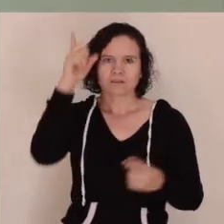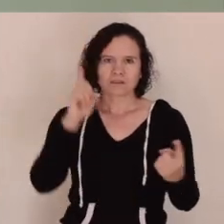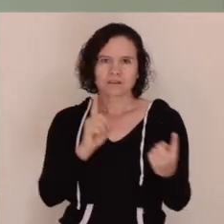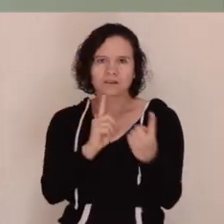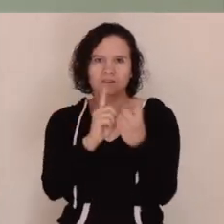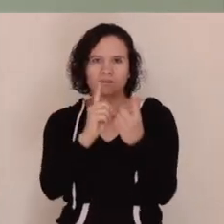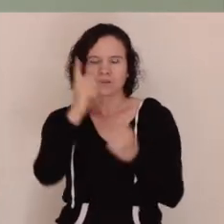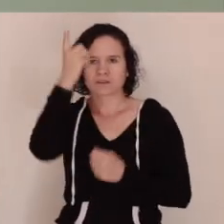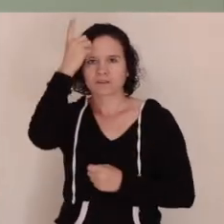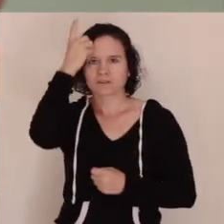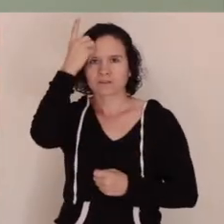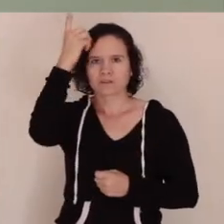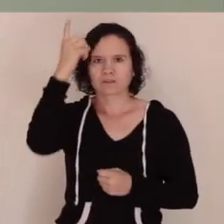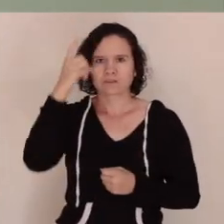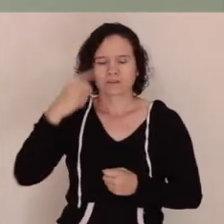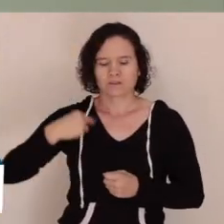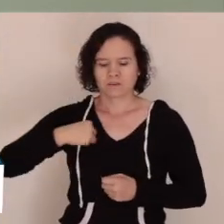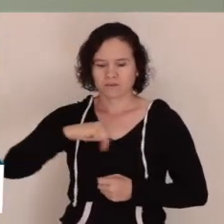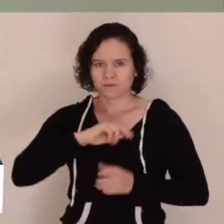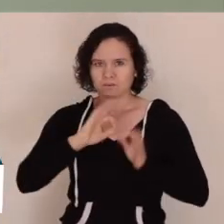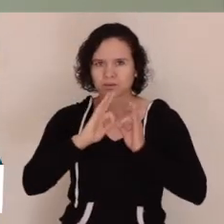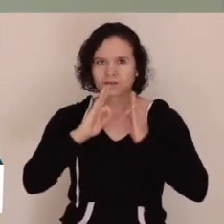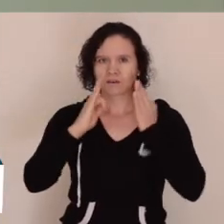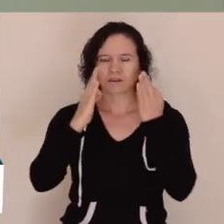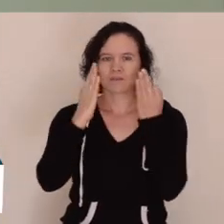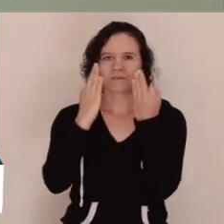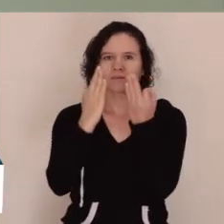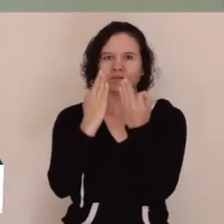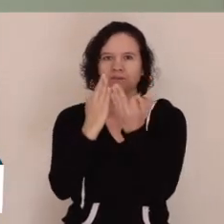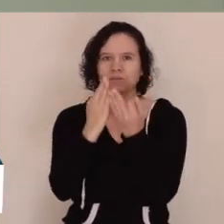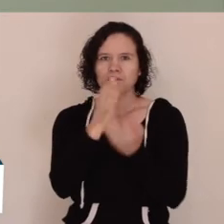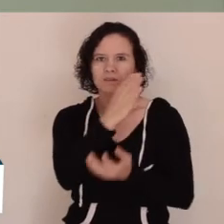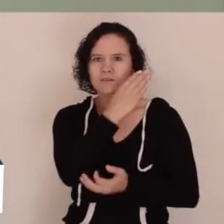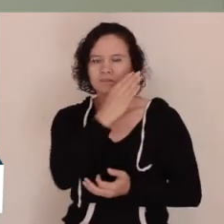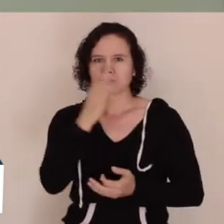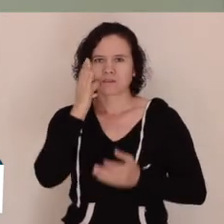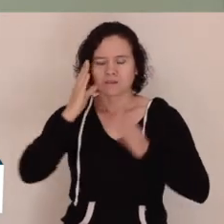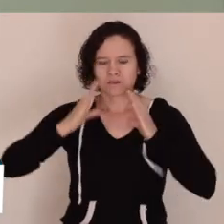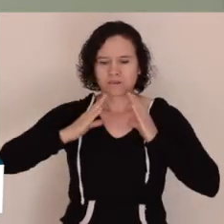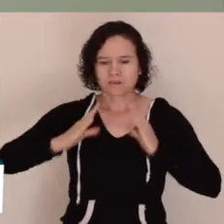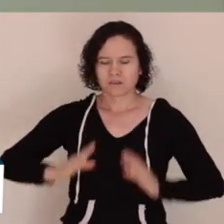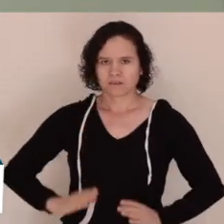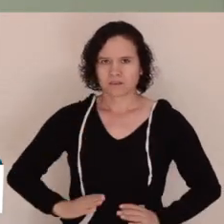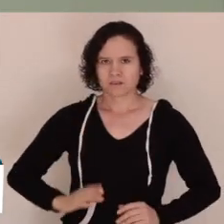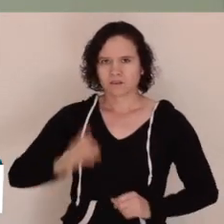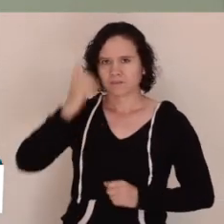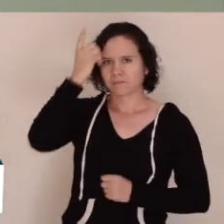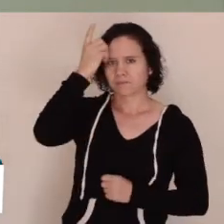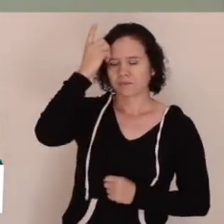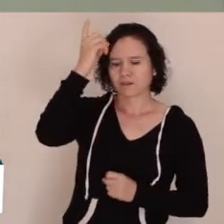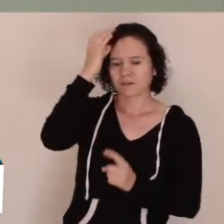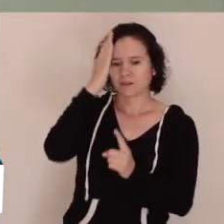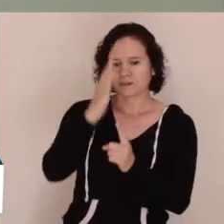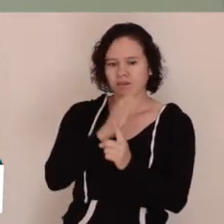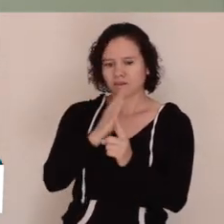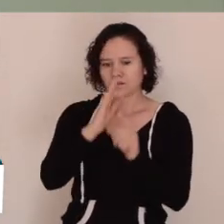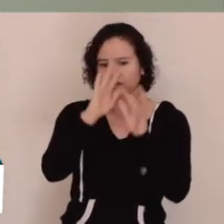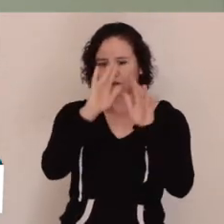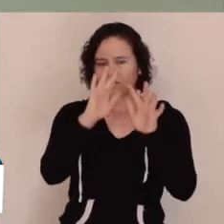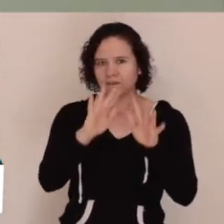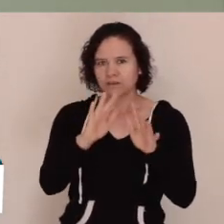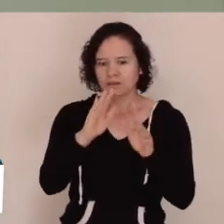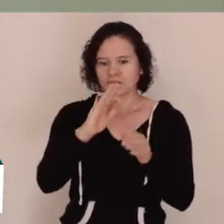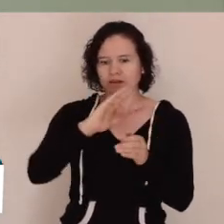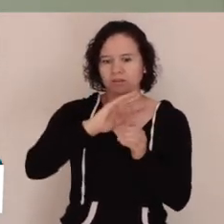encuentro con Dios y nuestra formación cristiana de una manera perenne. Que Dios les bendiga y que culminemos